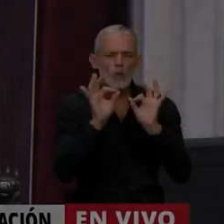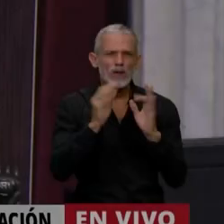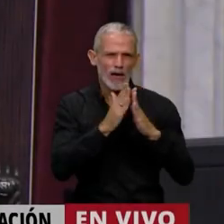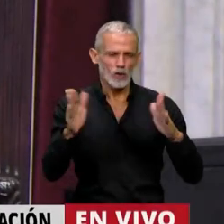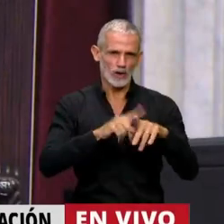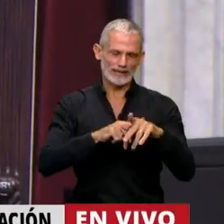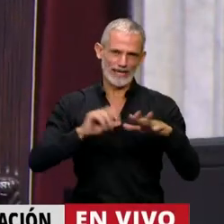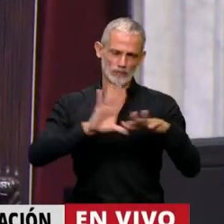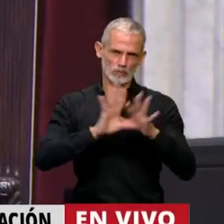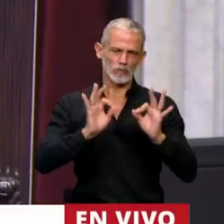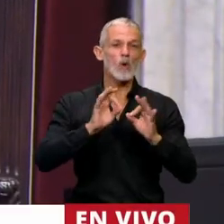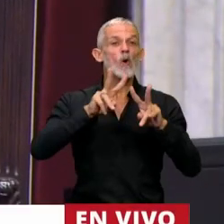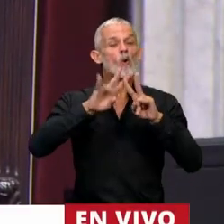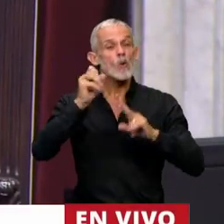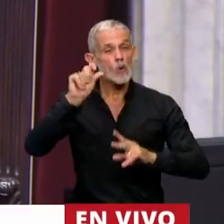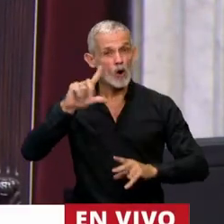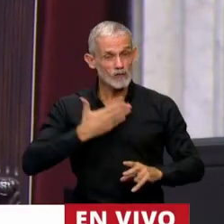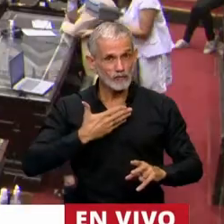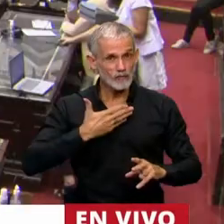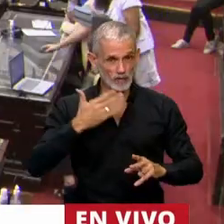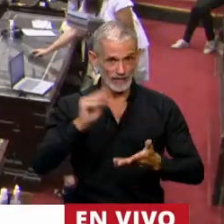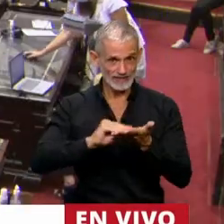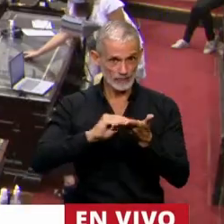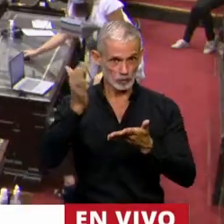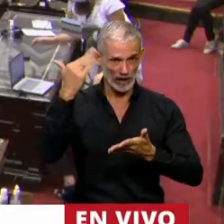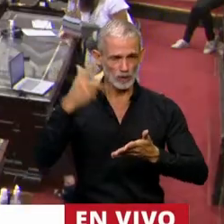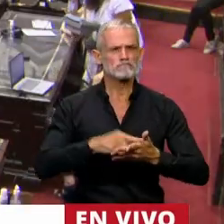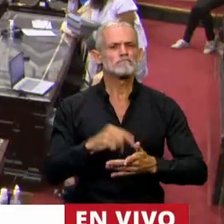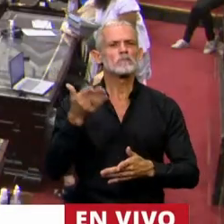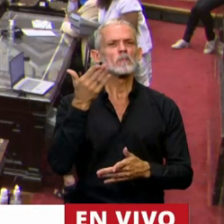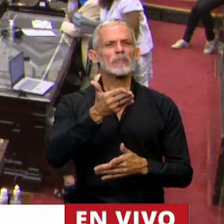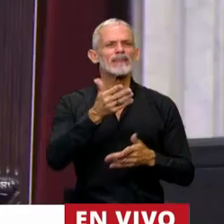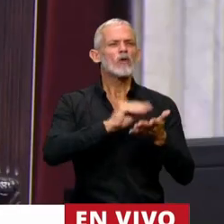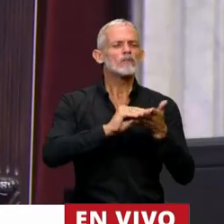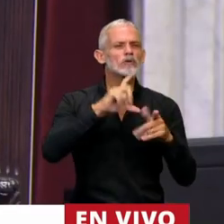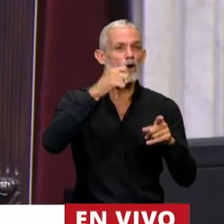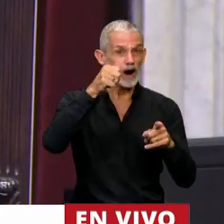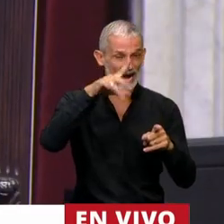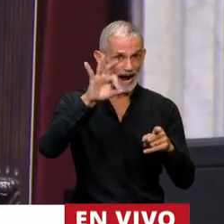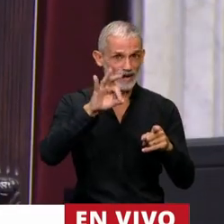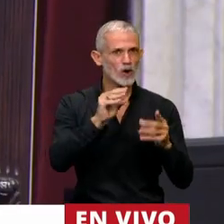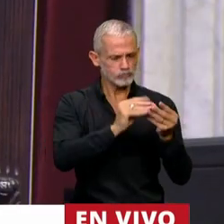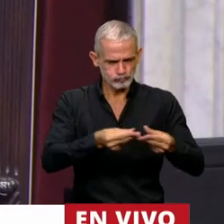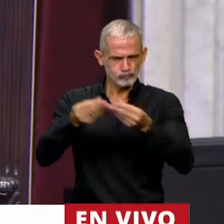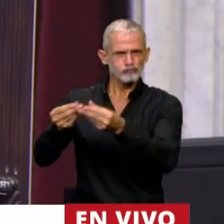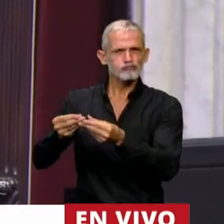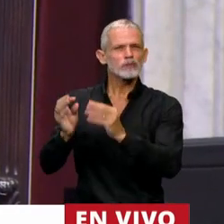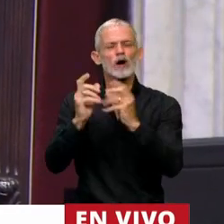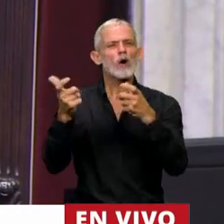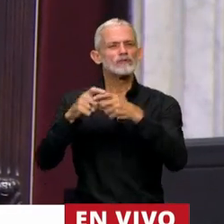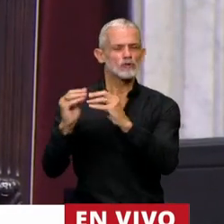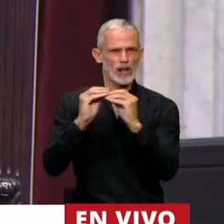...diputado Waldo Wolf para una cuestión de privilegio. Su pedido, diputado Cano, será girado a la Comisión de Asuntos Constitucionales.